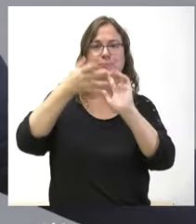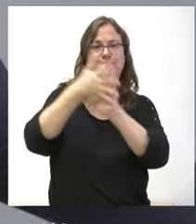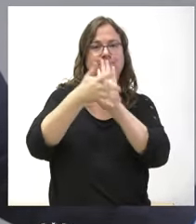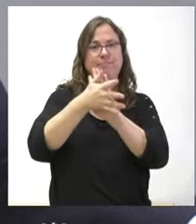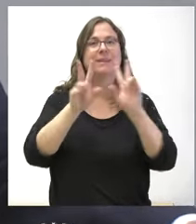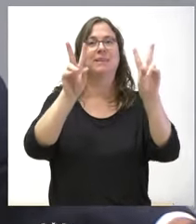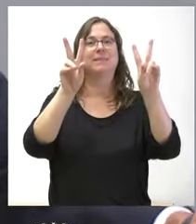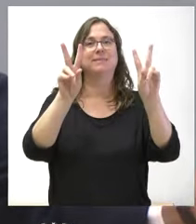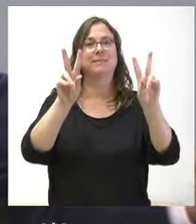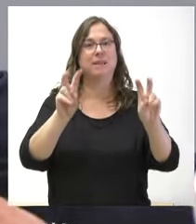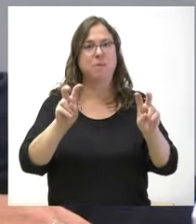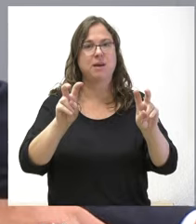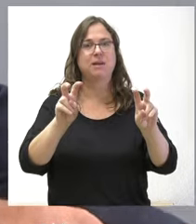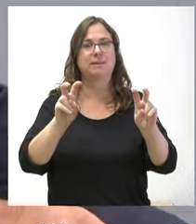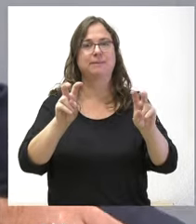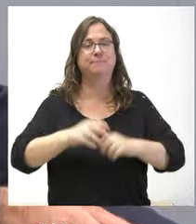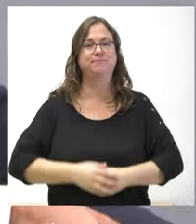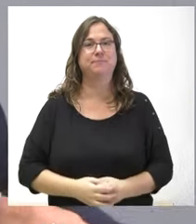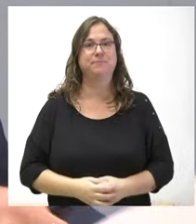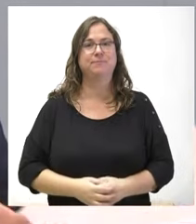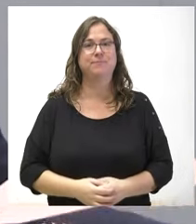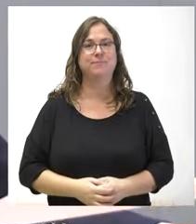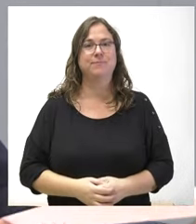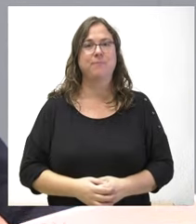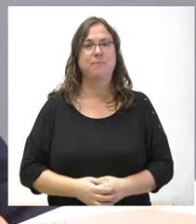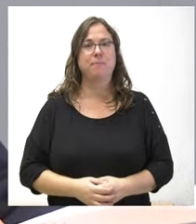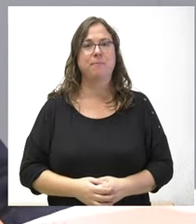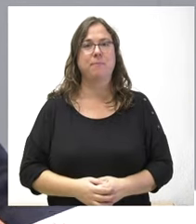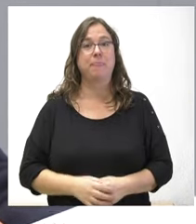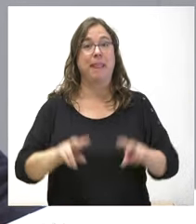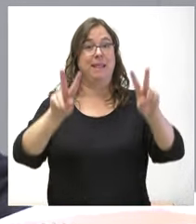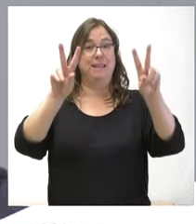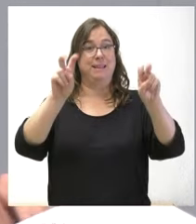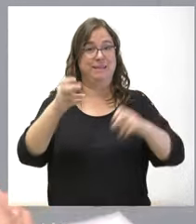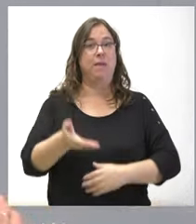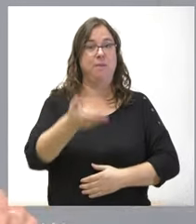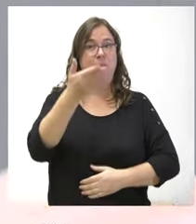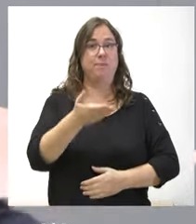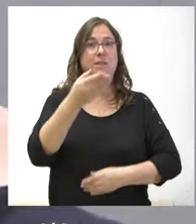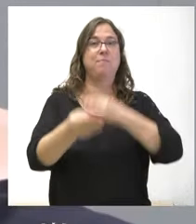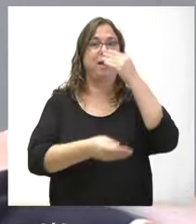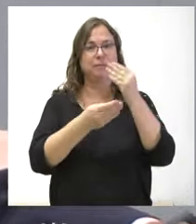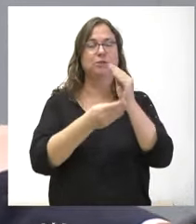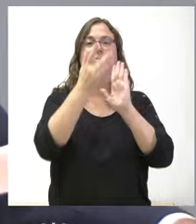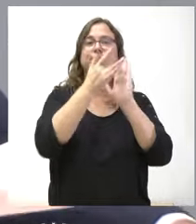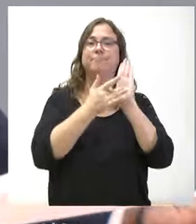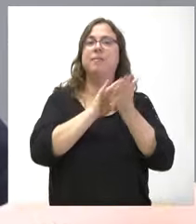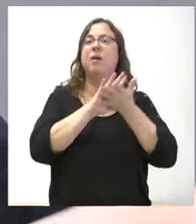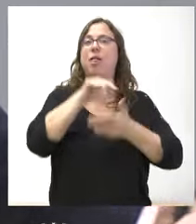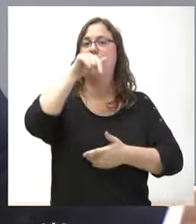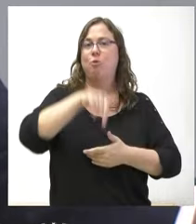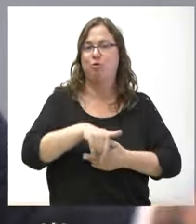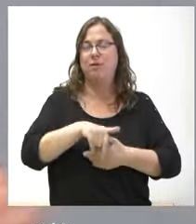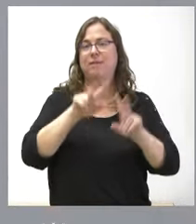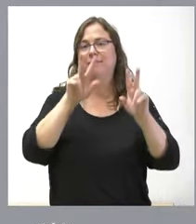los principales asuntos que hemos tratado en el orden del día del Consejo de Gobierno. Les va